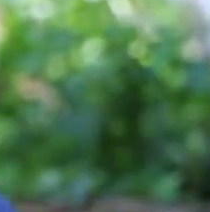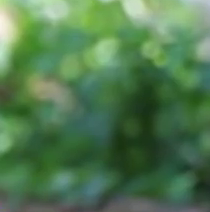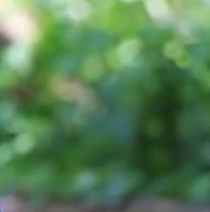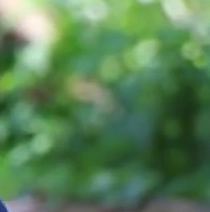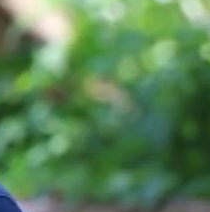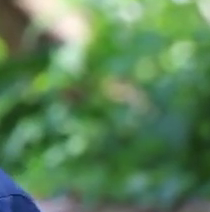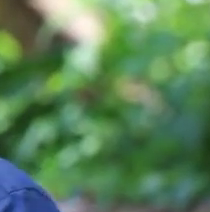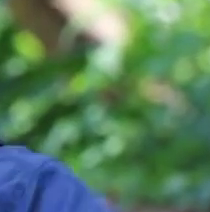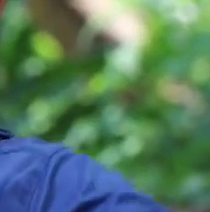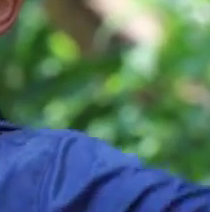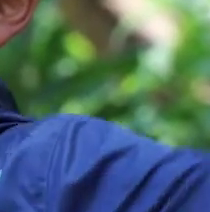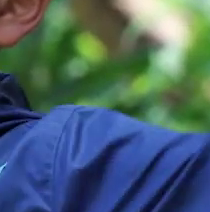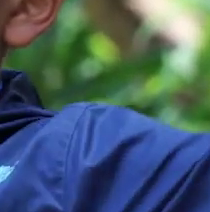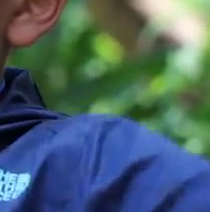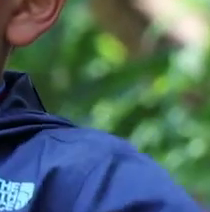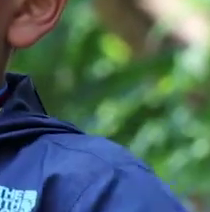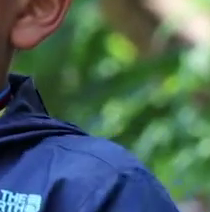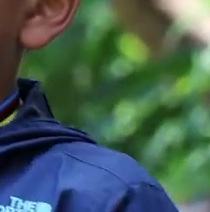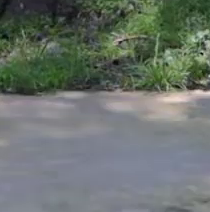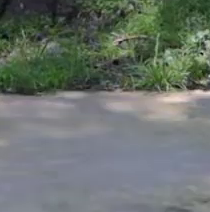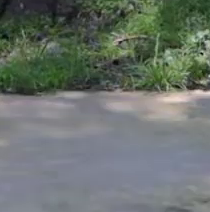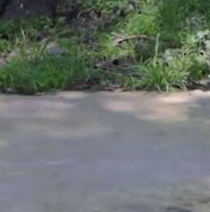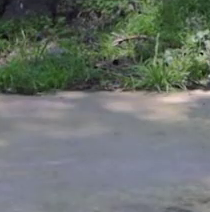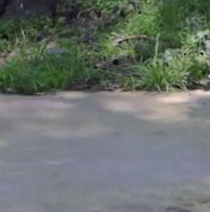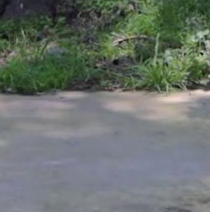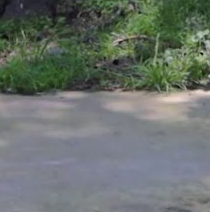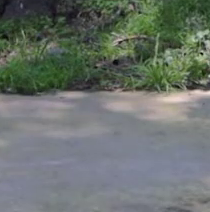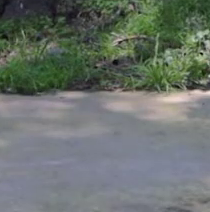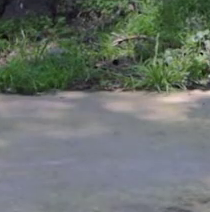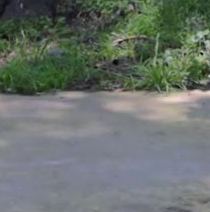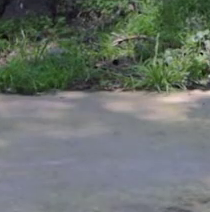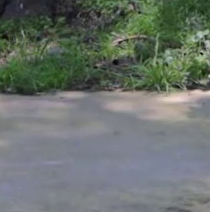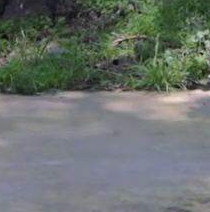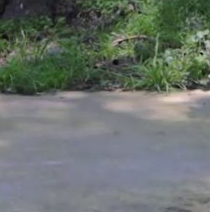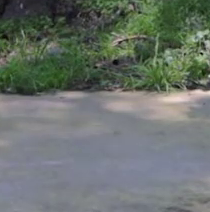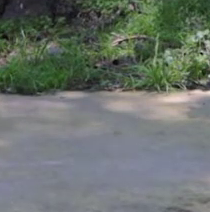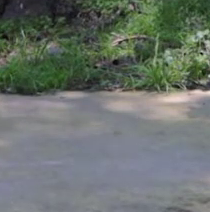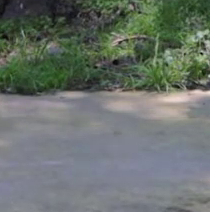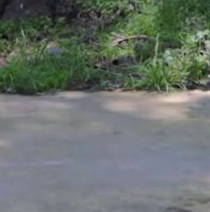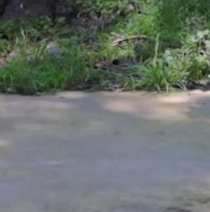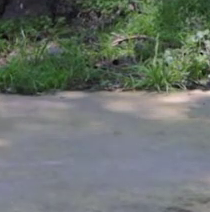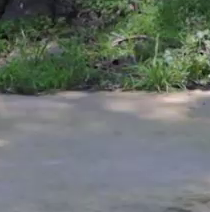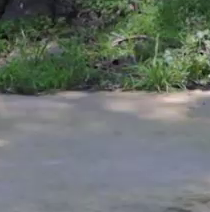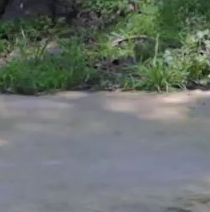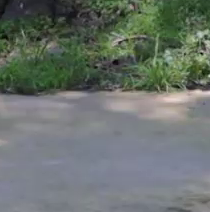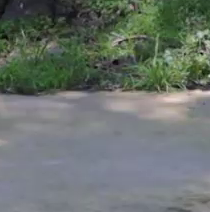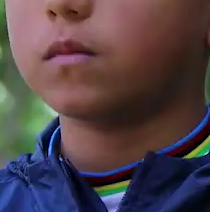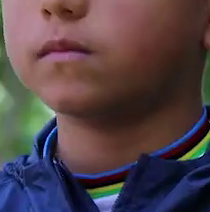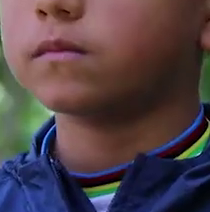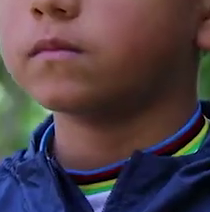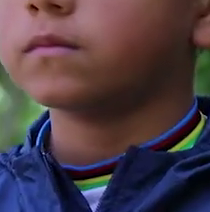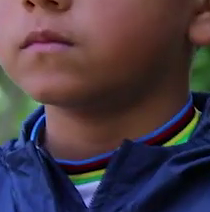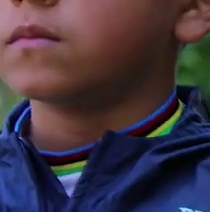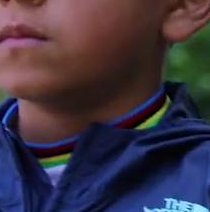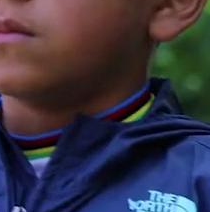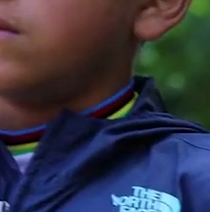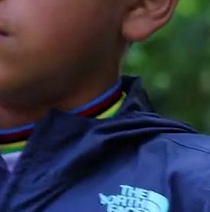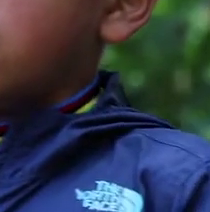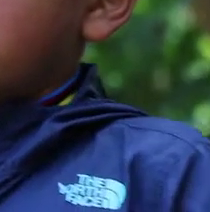Arriba, abajo. Muy bien. Otra más. Una vez más. Bien. Descansamos.